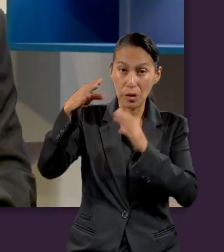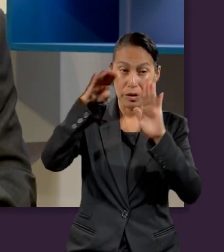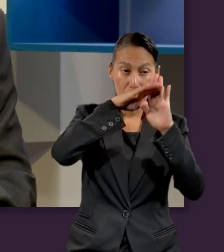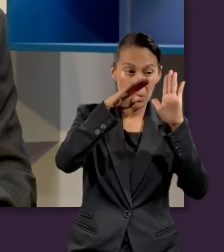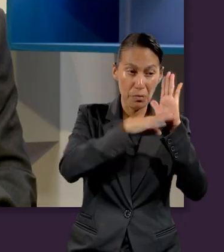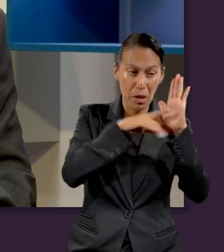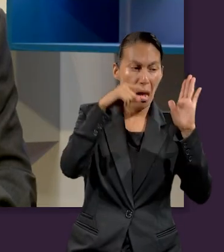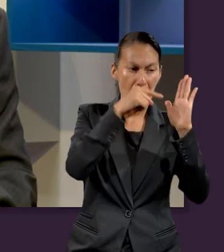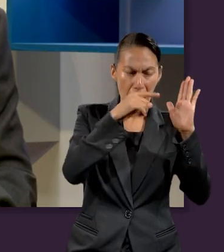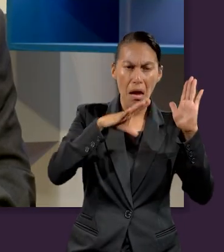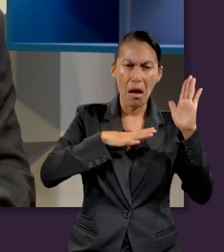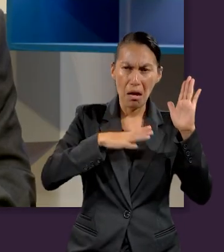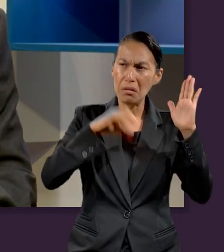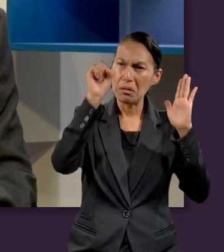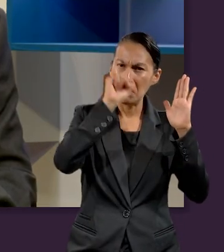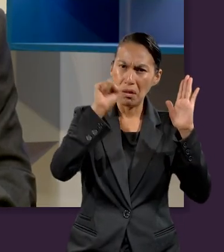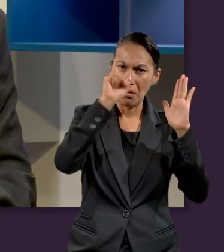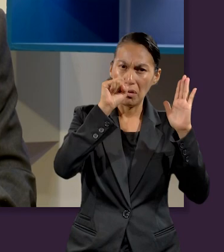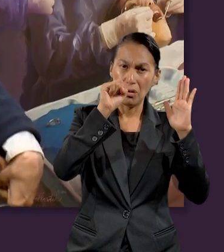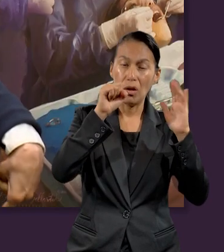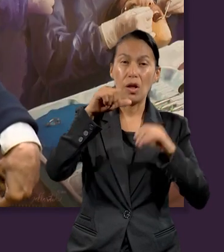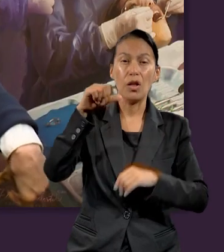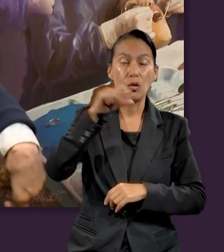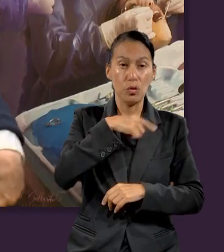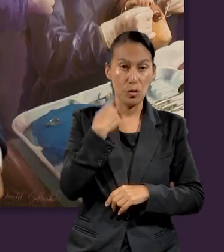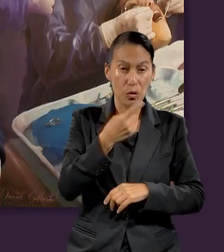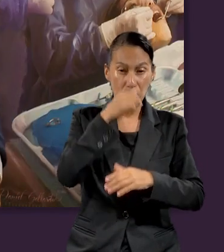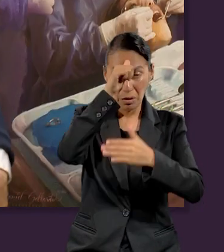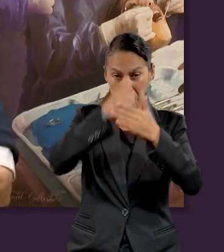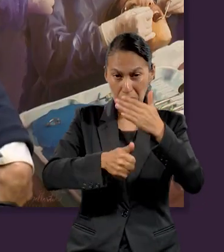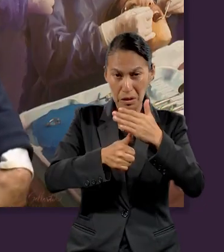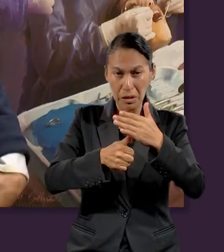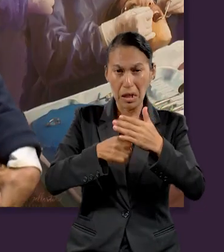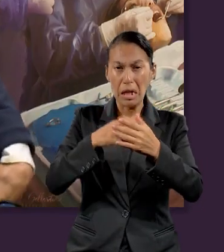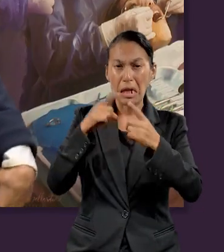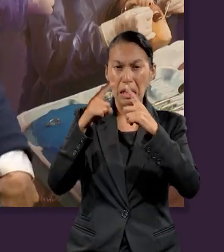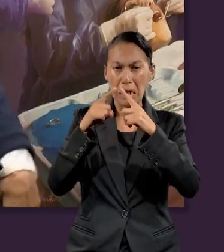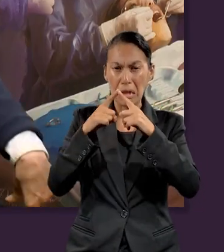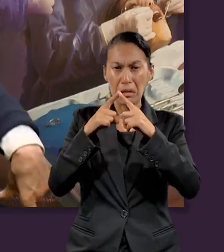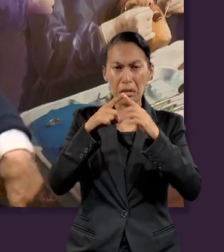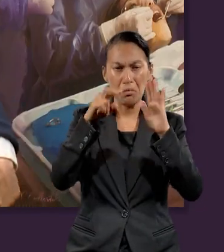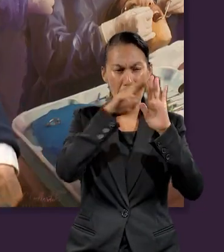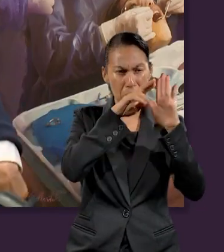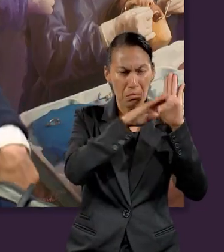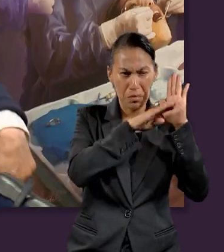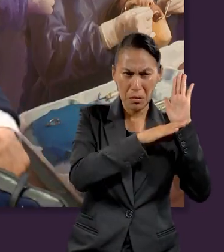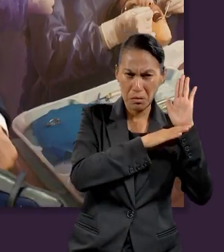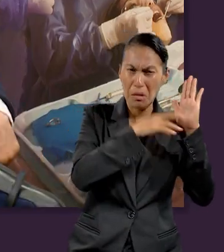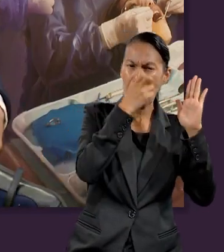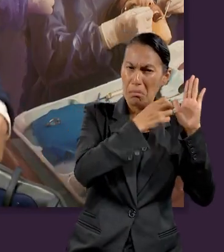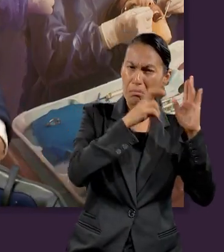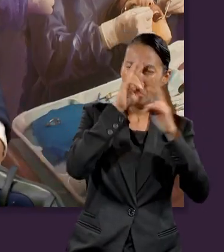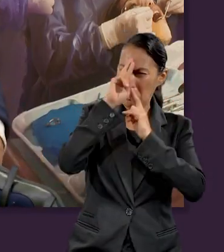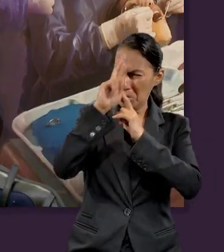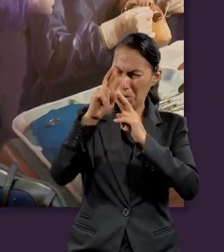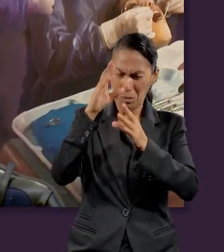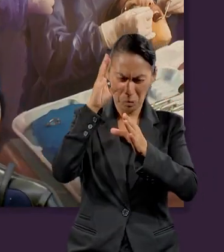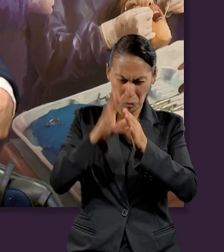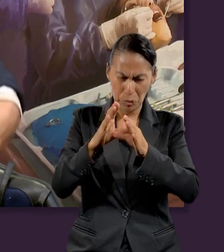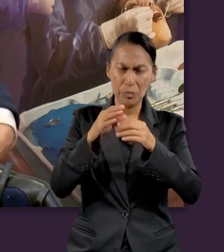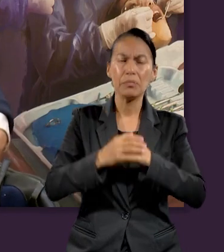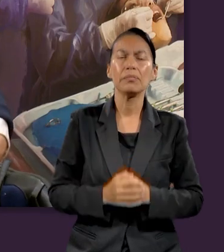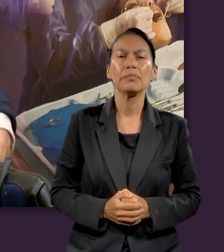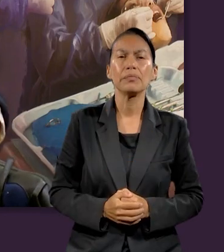mandamientos, en los diez mandamientos, que es la única iglesia que de verdad estudia los diez mandamientos. Mire,